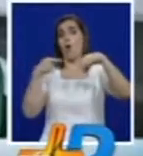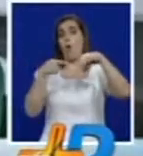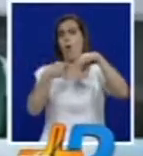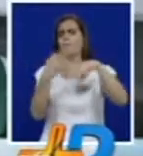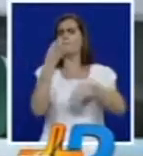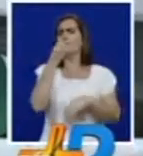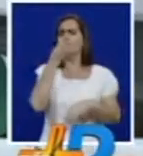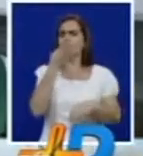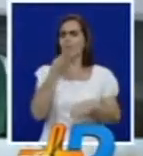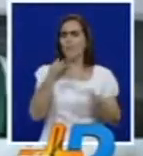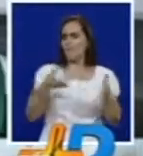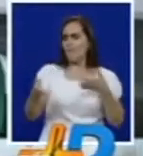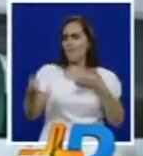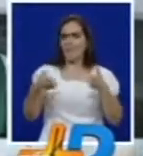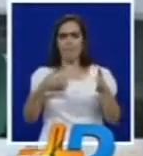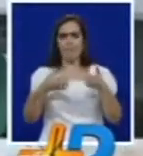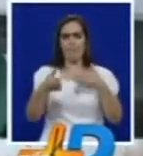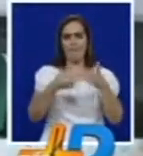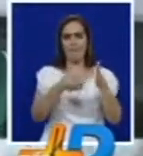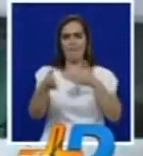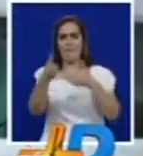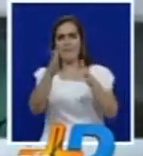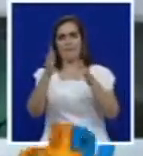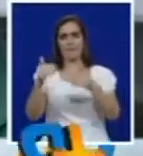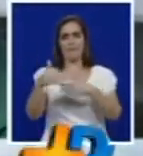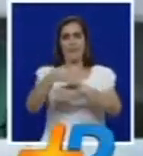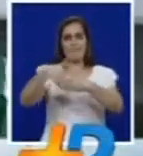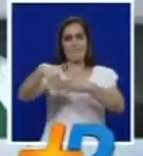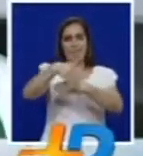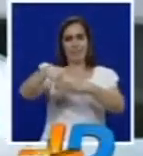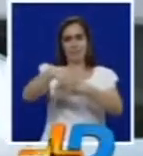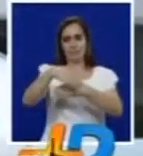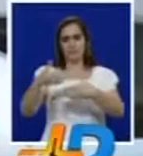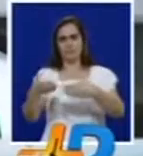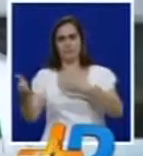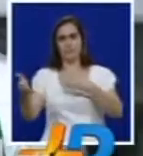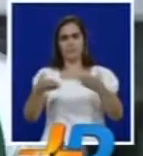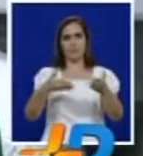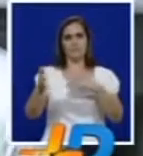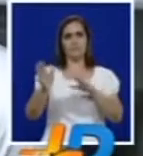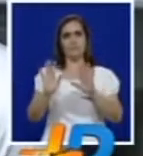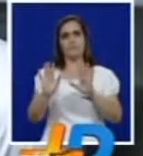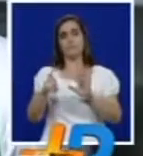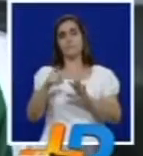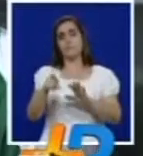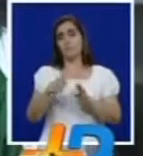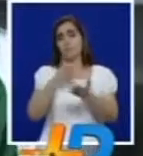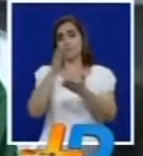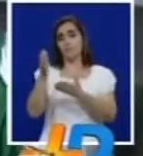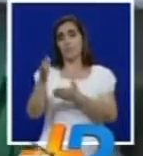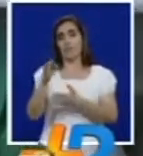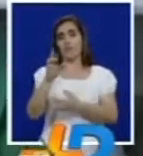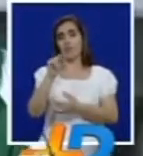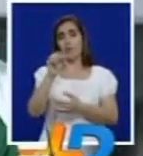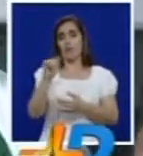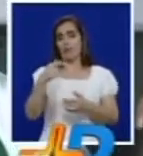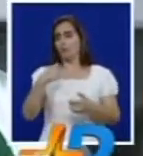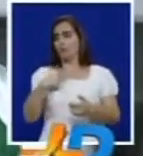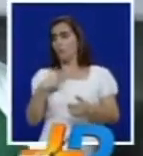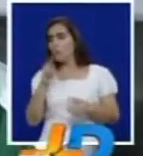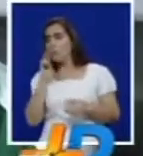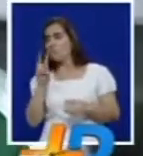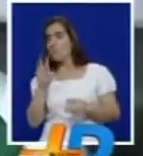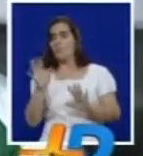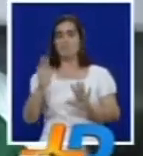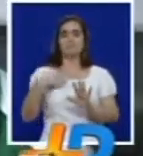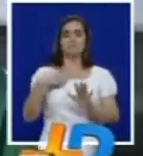muy linda que comenzó desde el medio sector un pase filtrado para Romero hacia la derecha y yo nada más tuve que acompañar